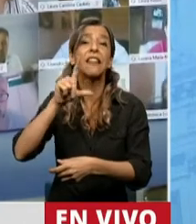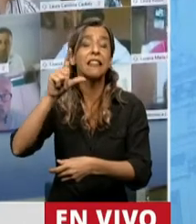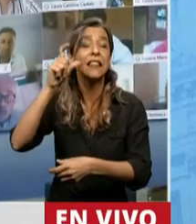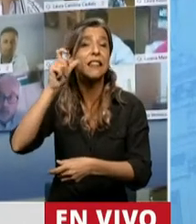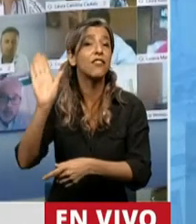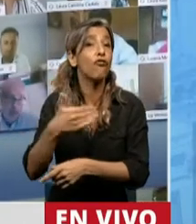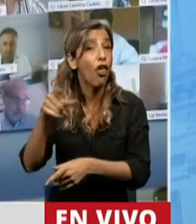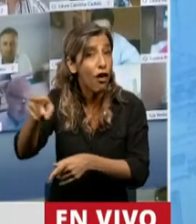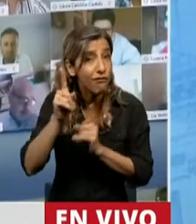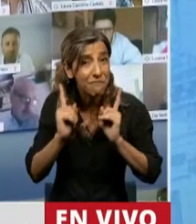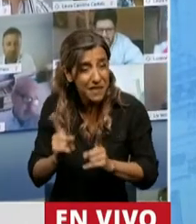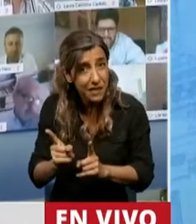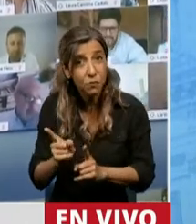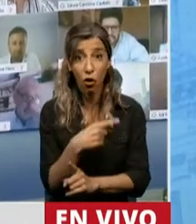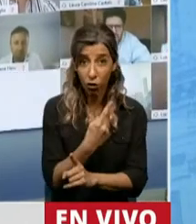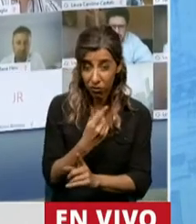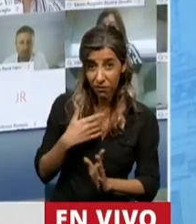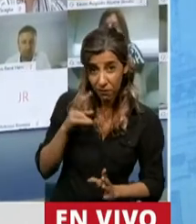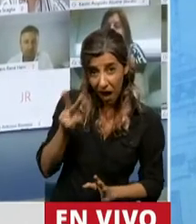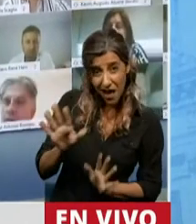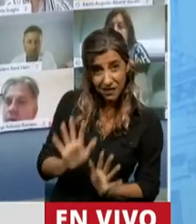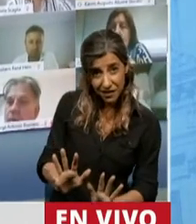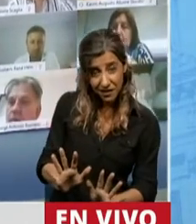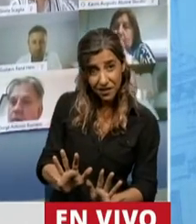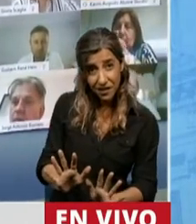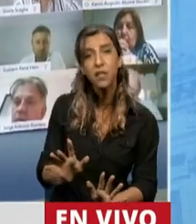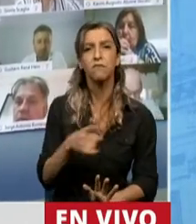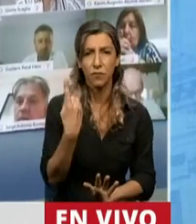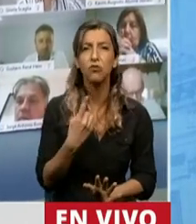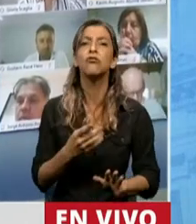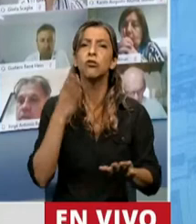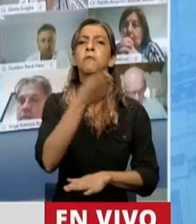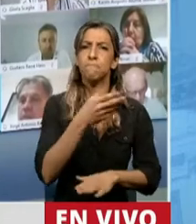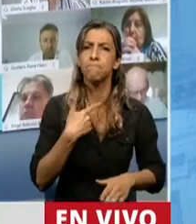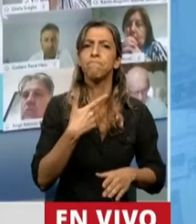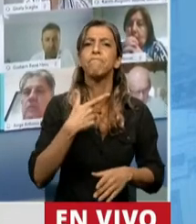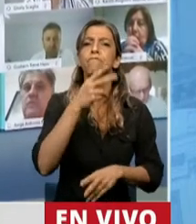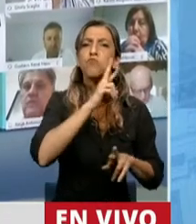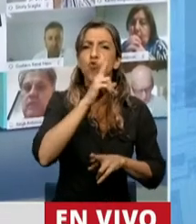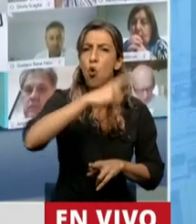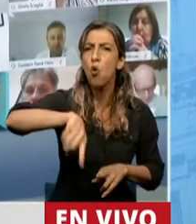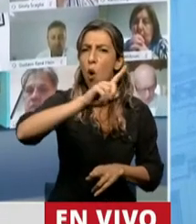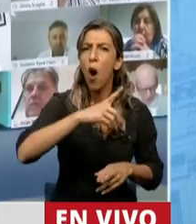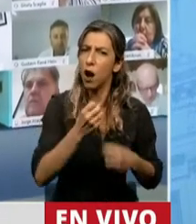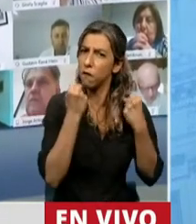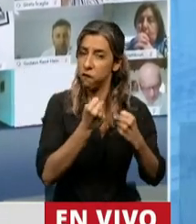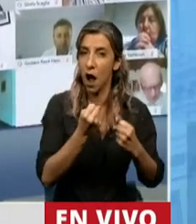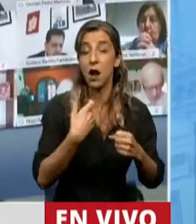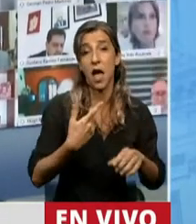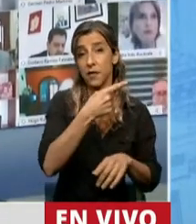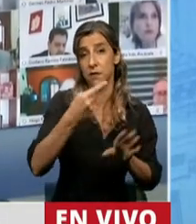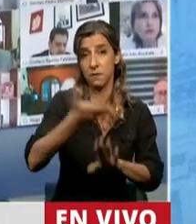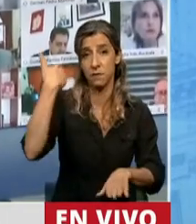estuvimos con esas mujeres, esas mujeres valientes. Estuvimos en la movilización que se hizo la semana pasada en el obelisco.